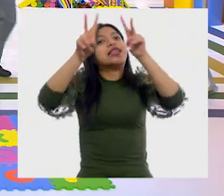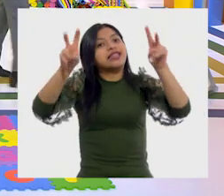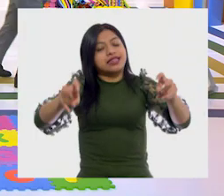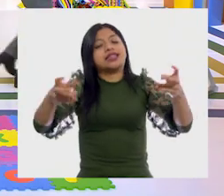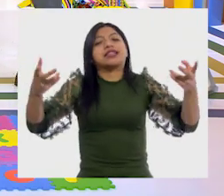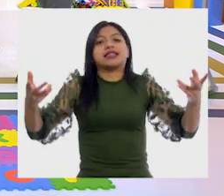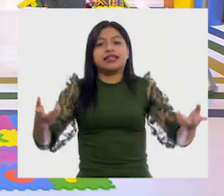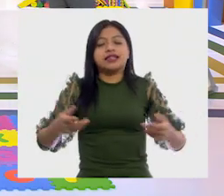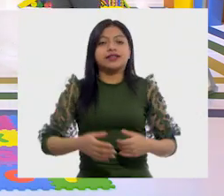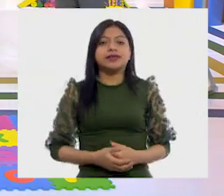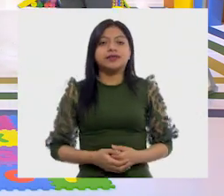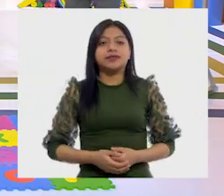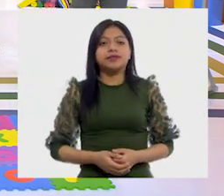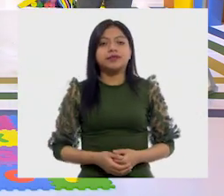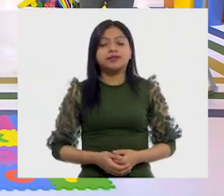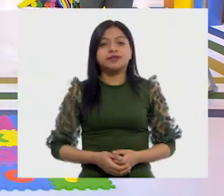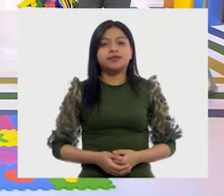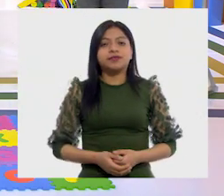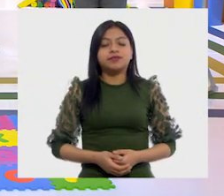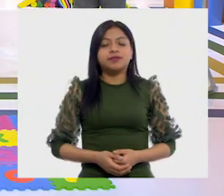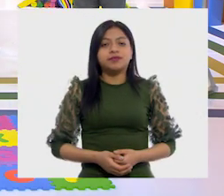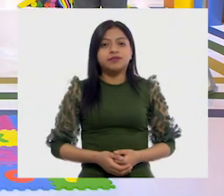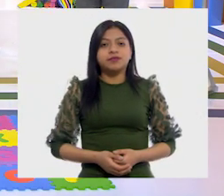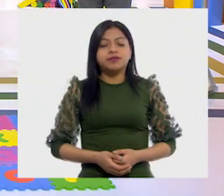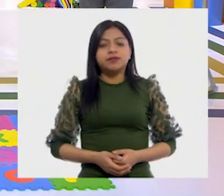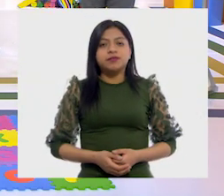obra, ¿no? Sí, ¿qué obra de teatro? La obra.